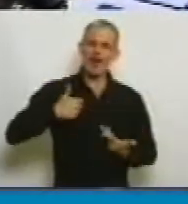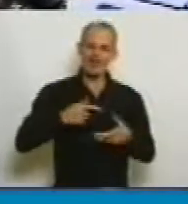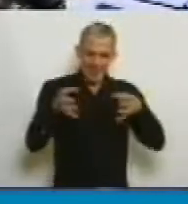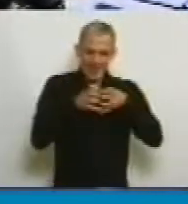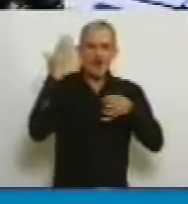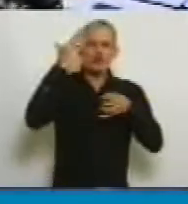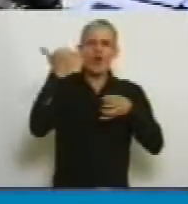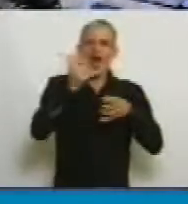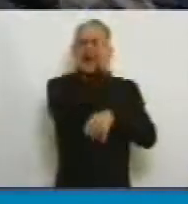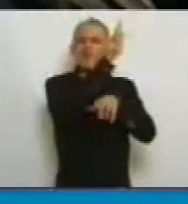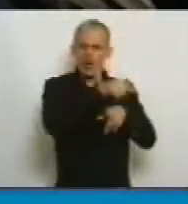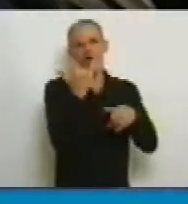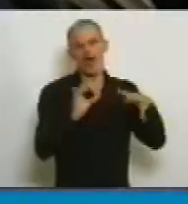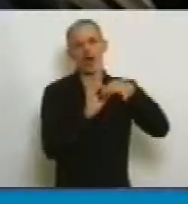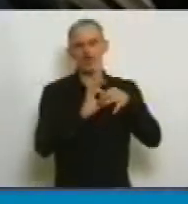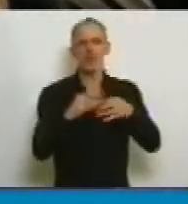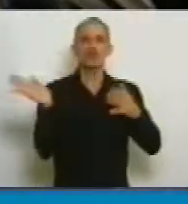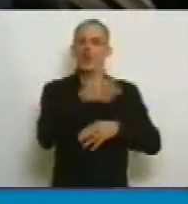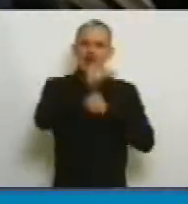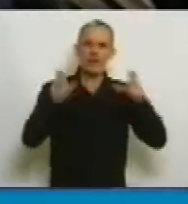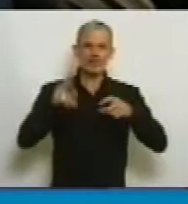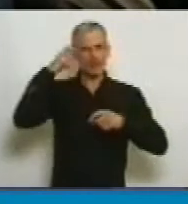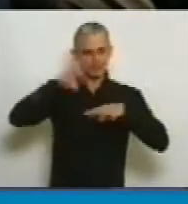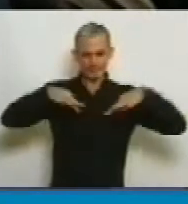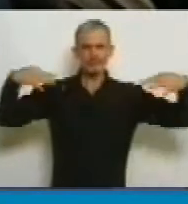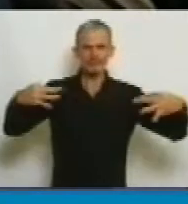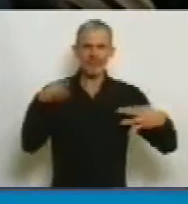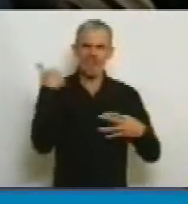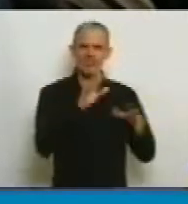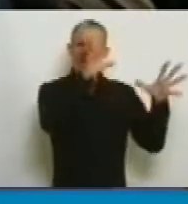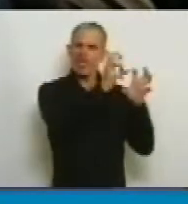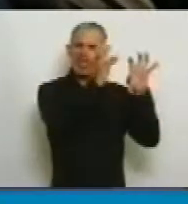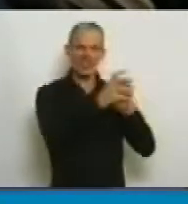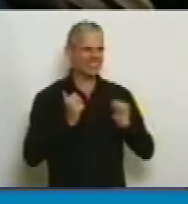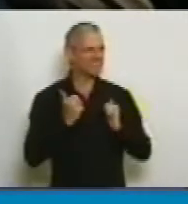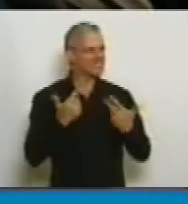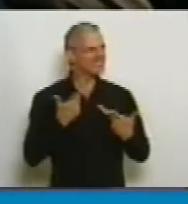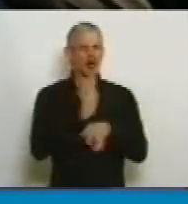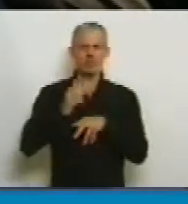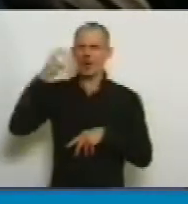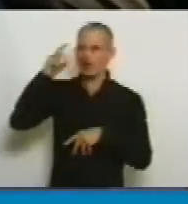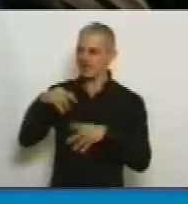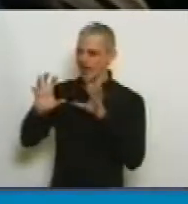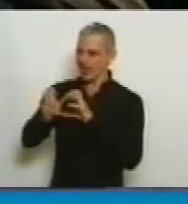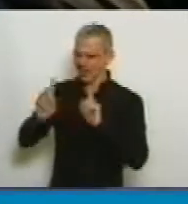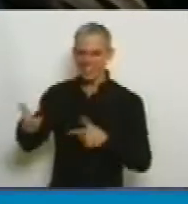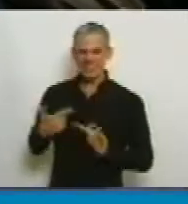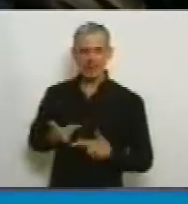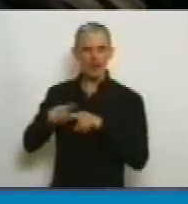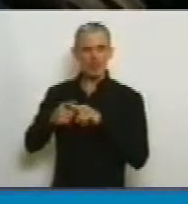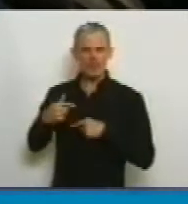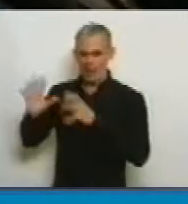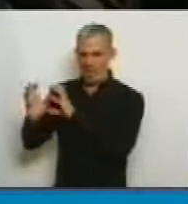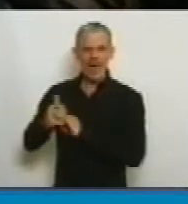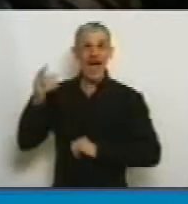de todos los argentinos, de todos los legisladores que junto con su ruina veíamos nuestra propia ruina y la propia ruina de que como generación